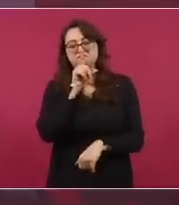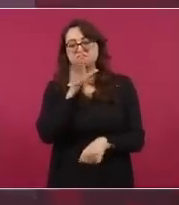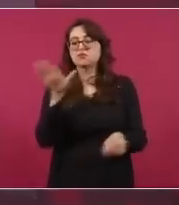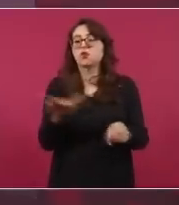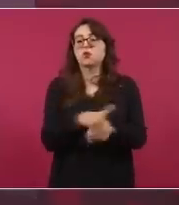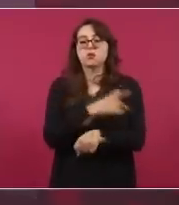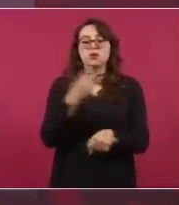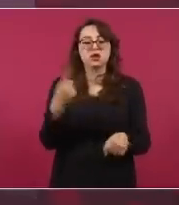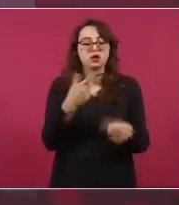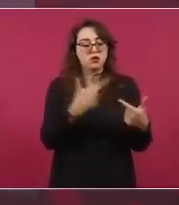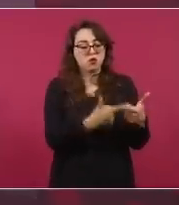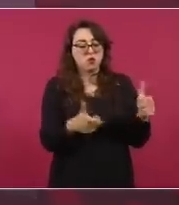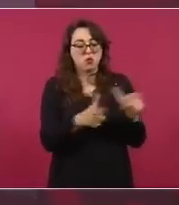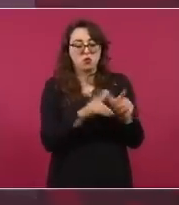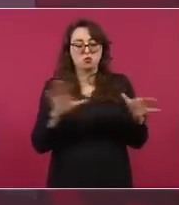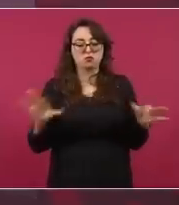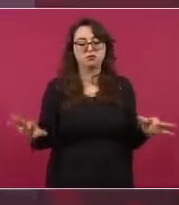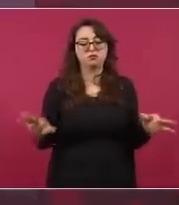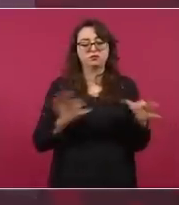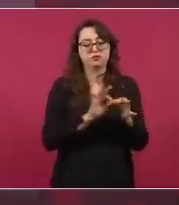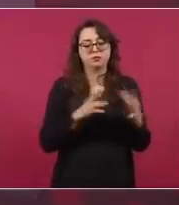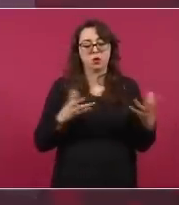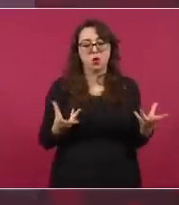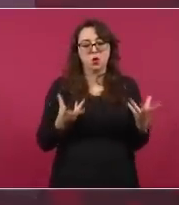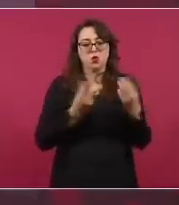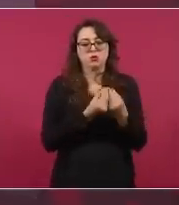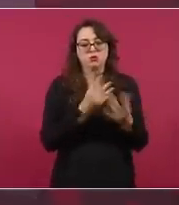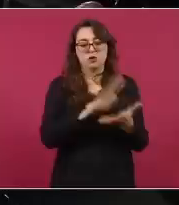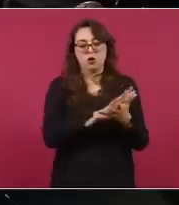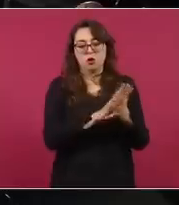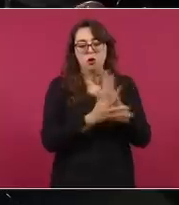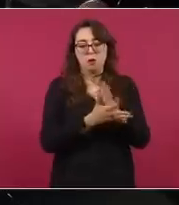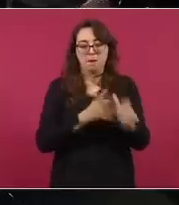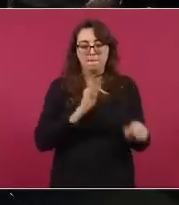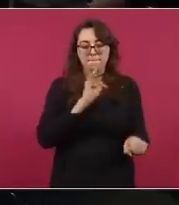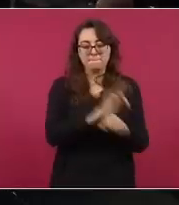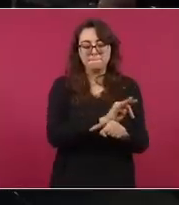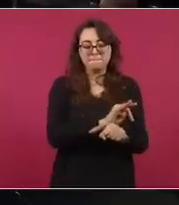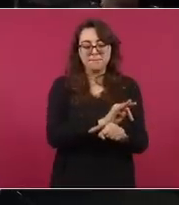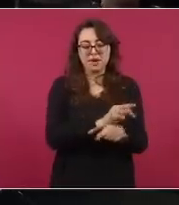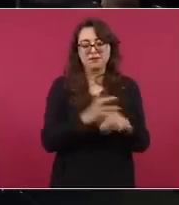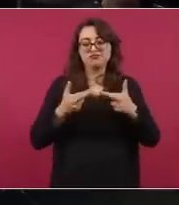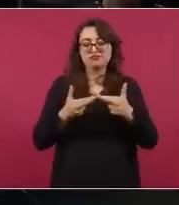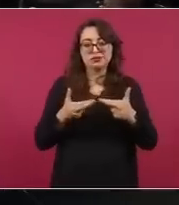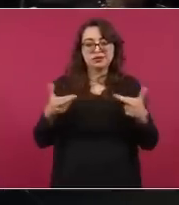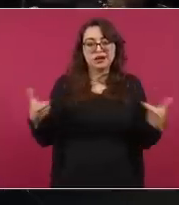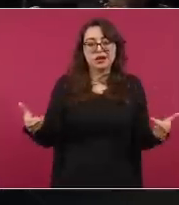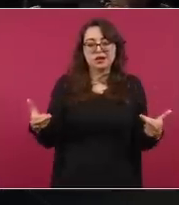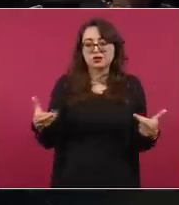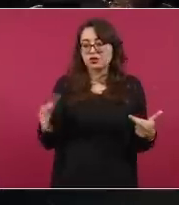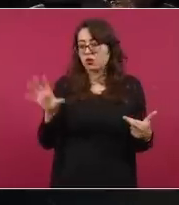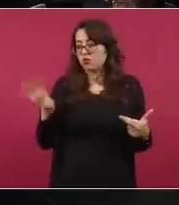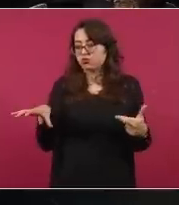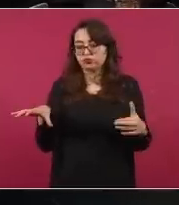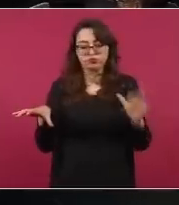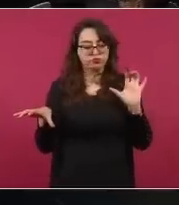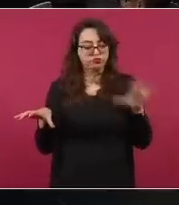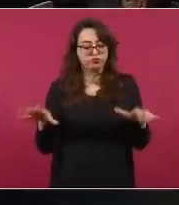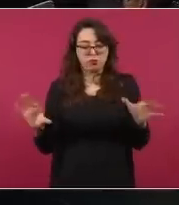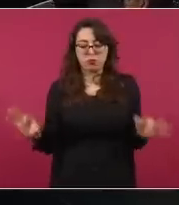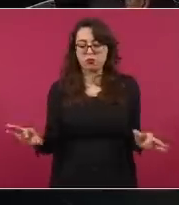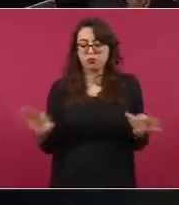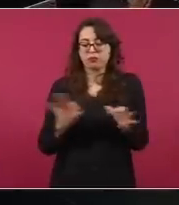un grupo de intereses creados? Entonces, si existe una relación de componendas,